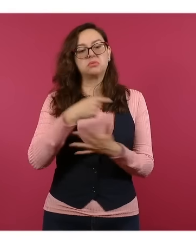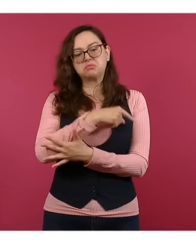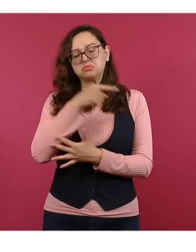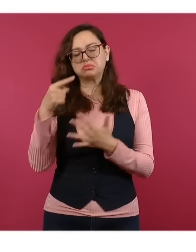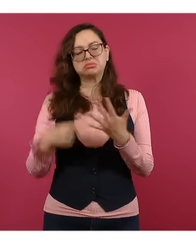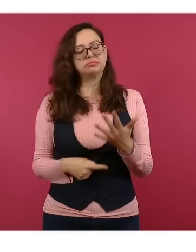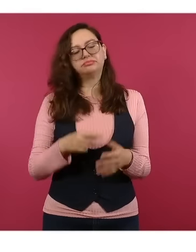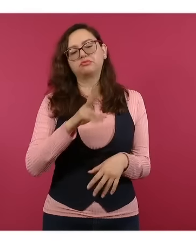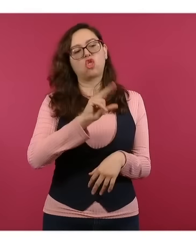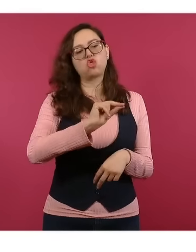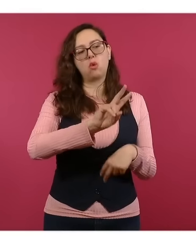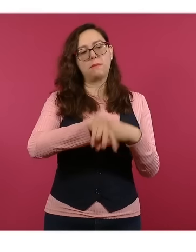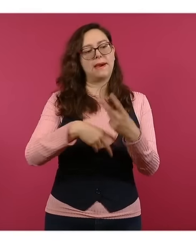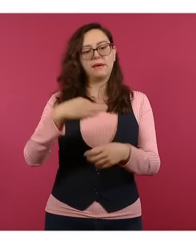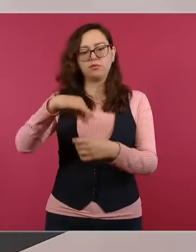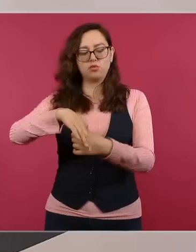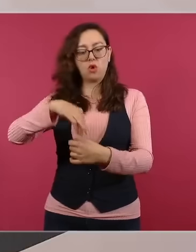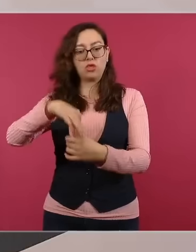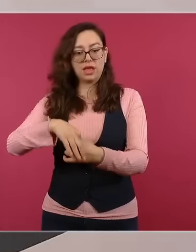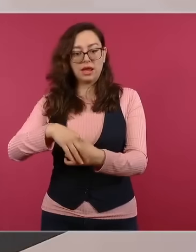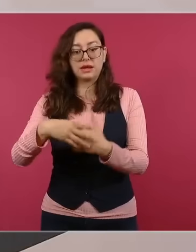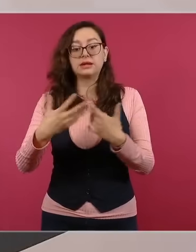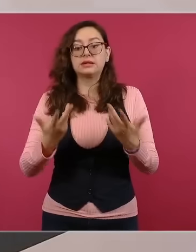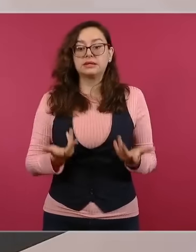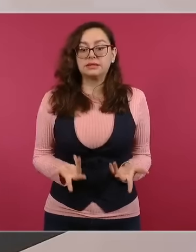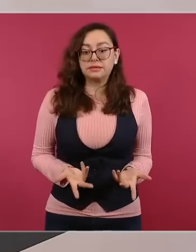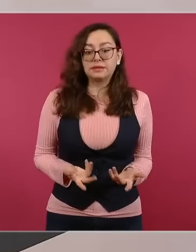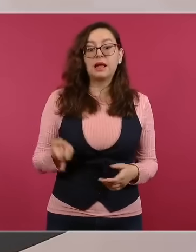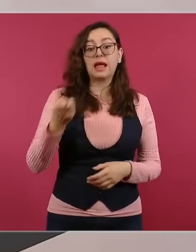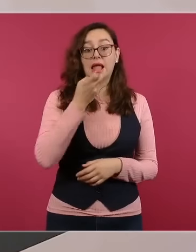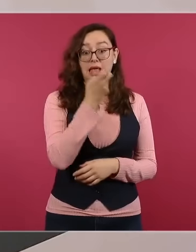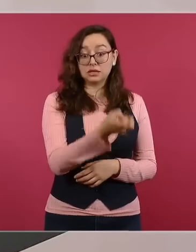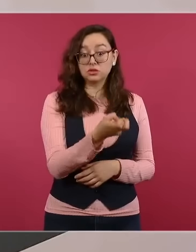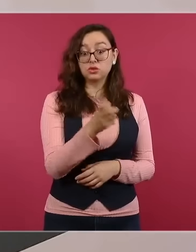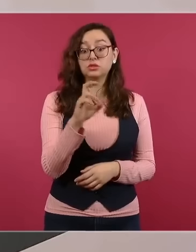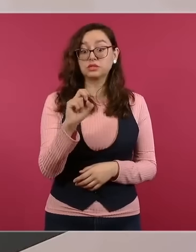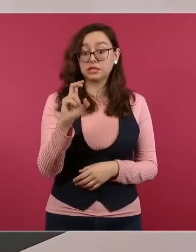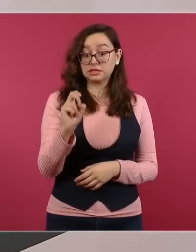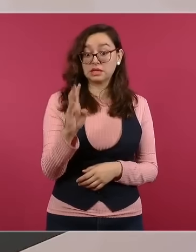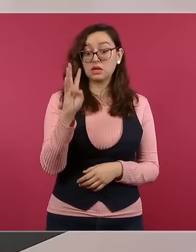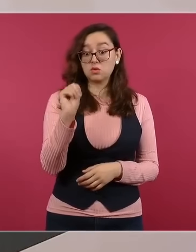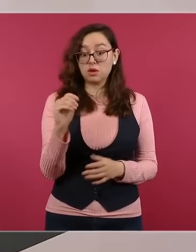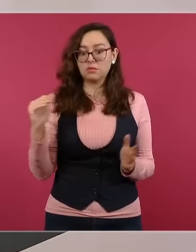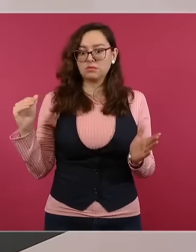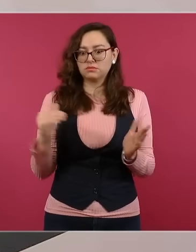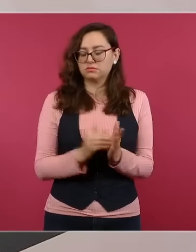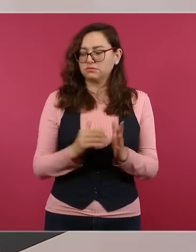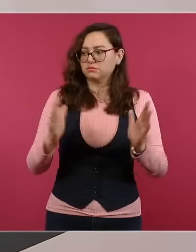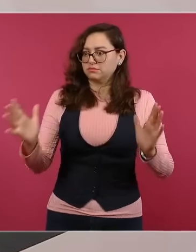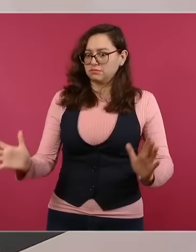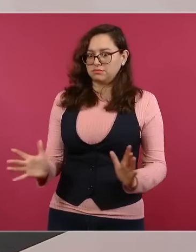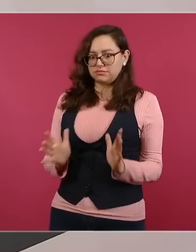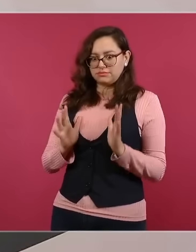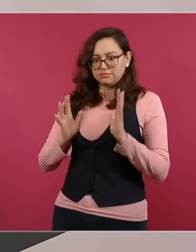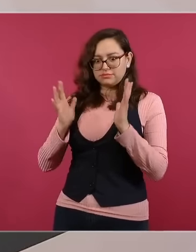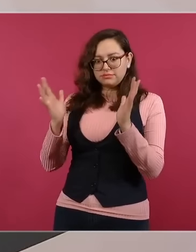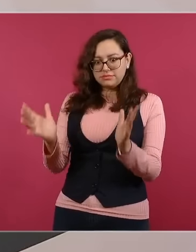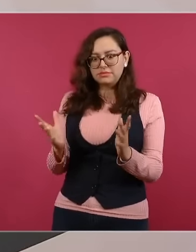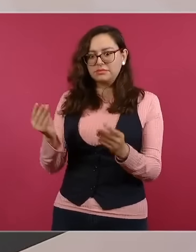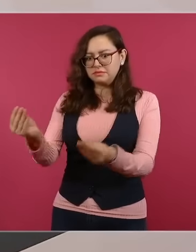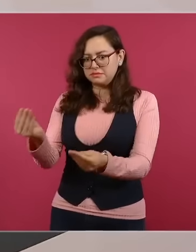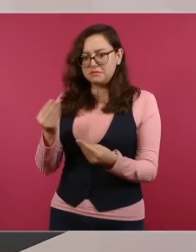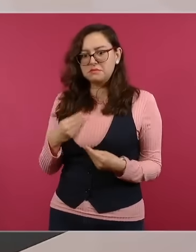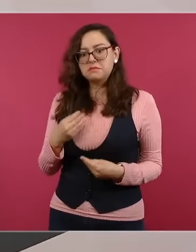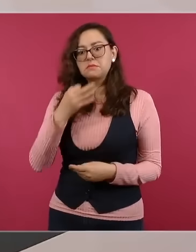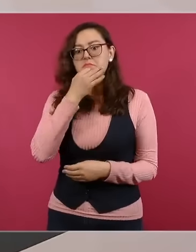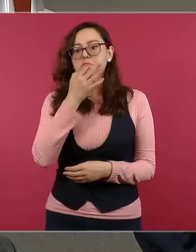724 que recibieron una notificación del INE que su credencial no estaba vigente,